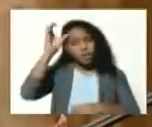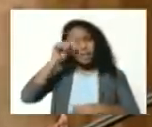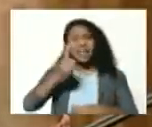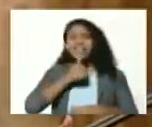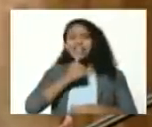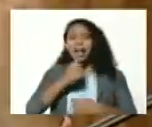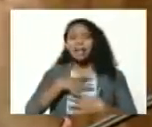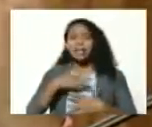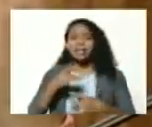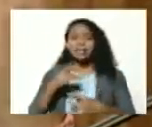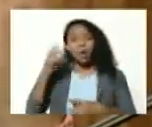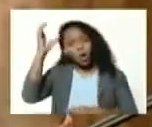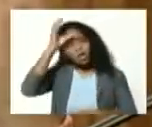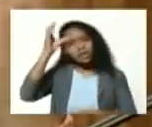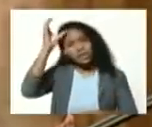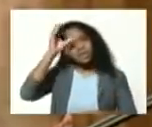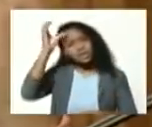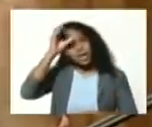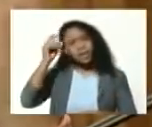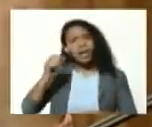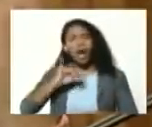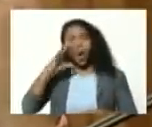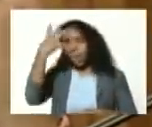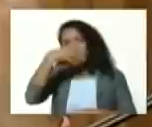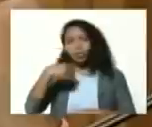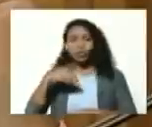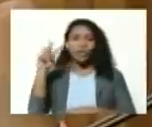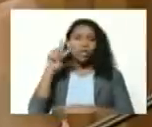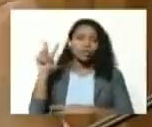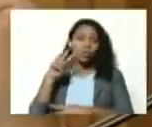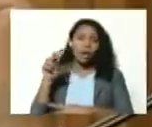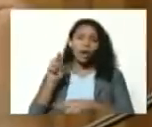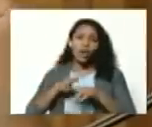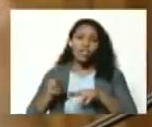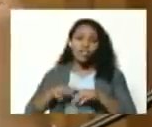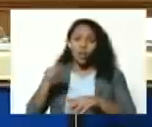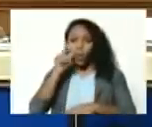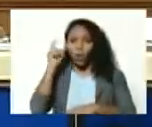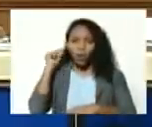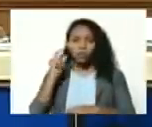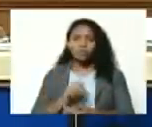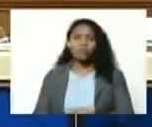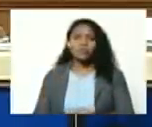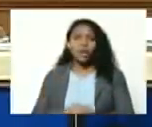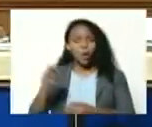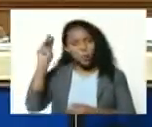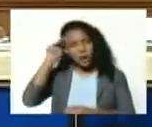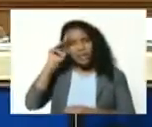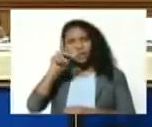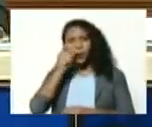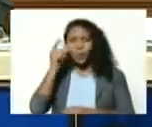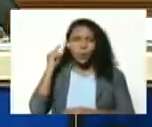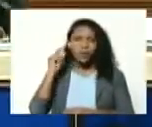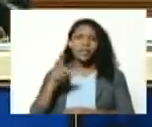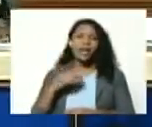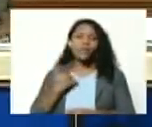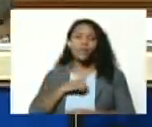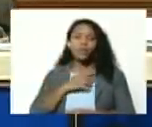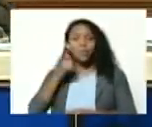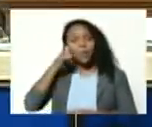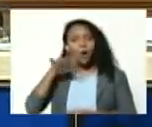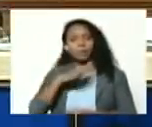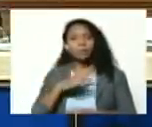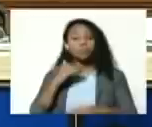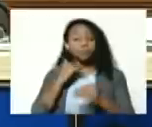interesa la conciencia de la juventud venezolana de los niños de las niñas de los maestros de las maestras y de nuestro pueblo